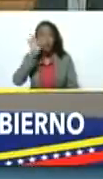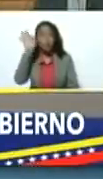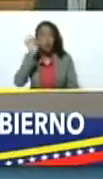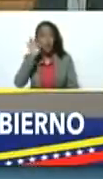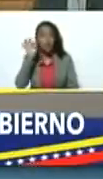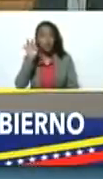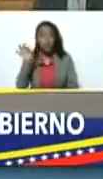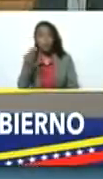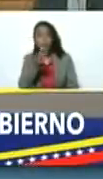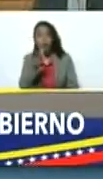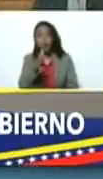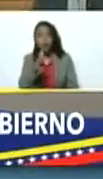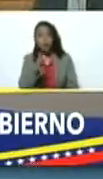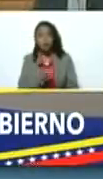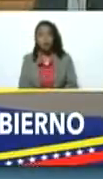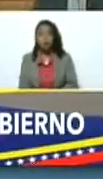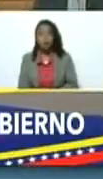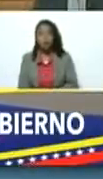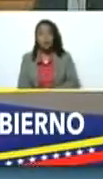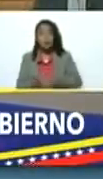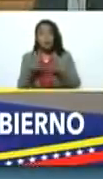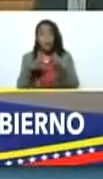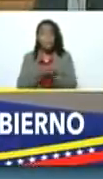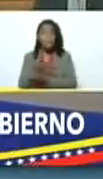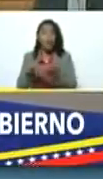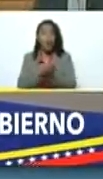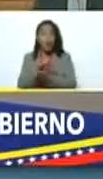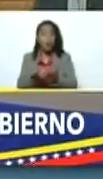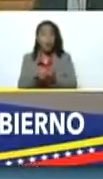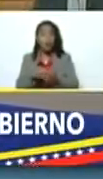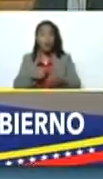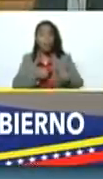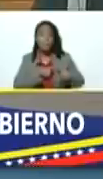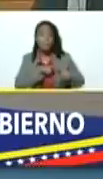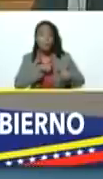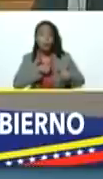Gabriela de problemas de pericarditis